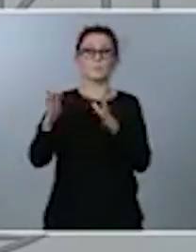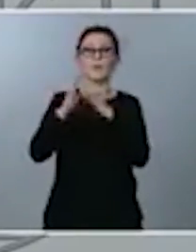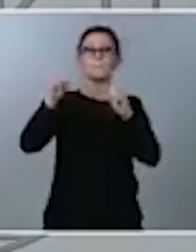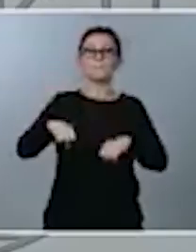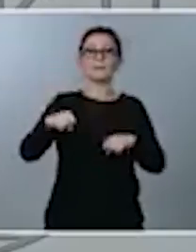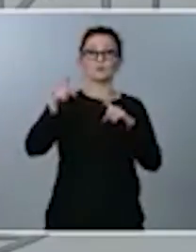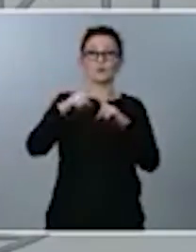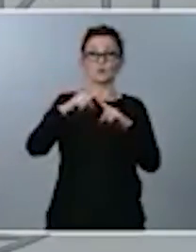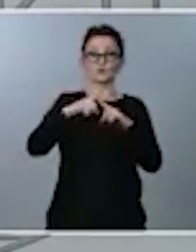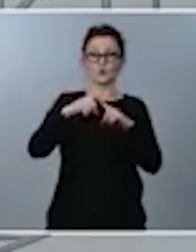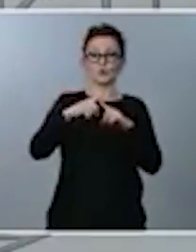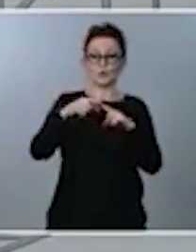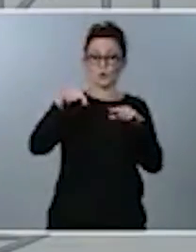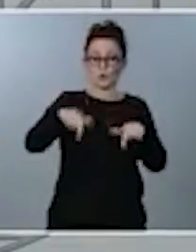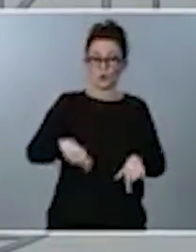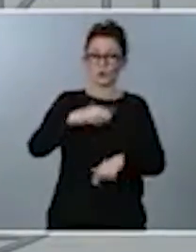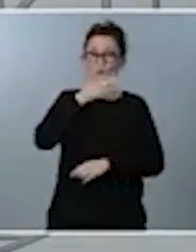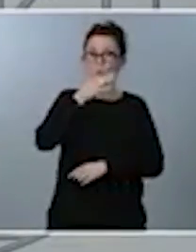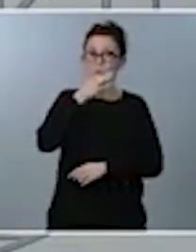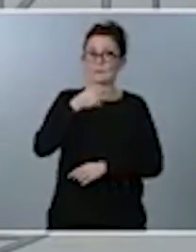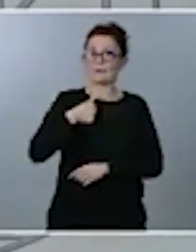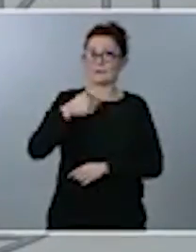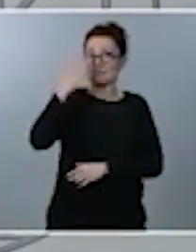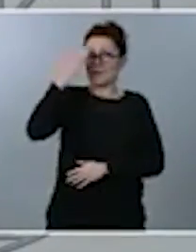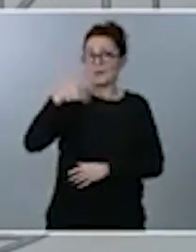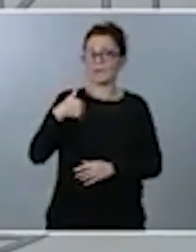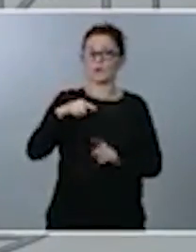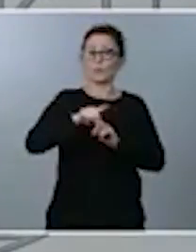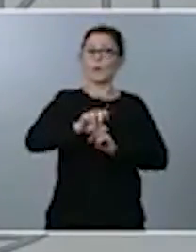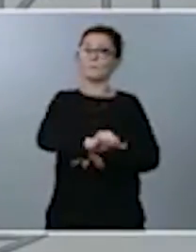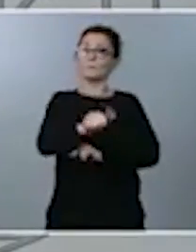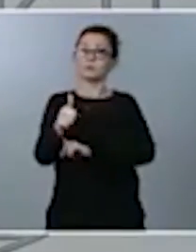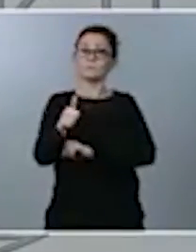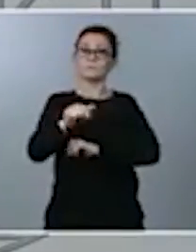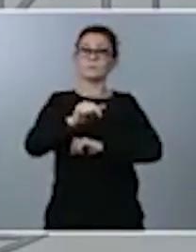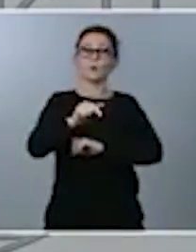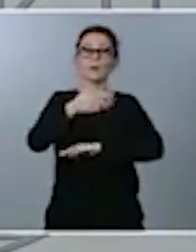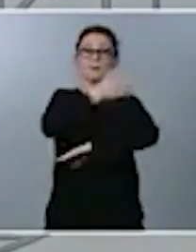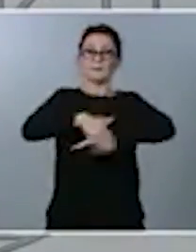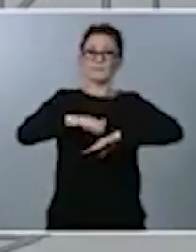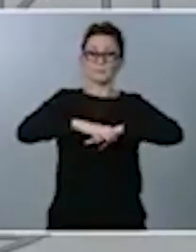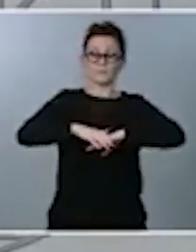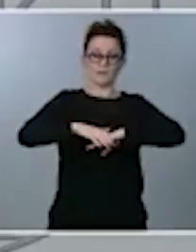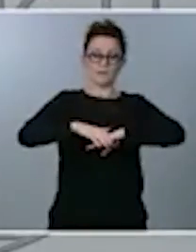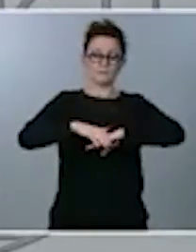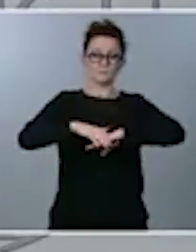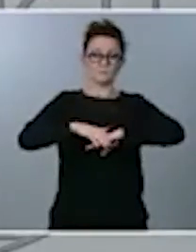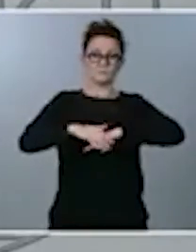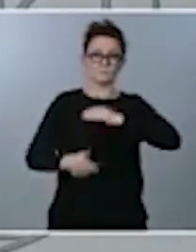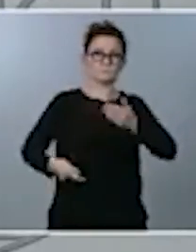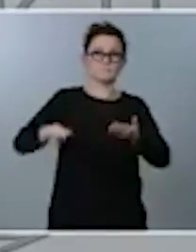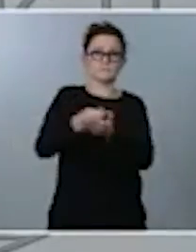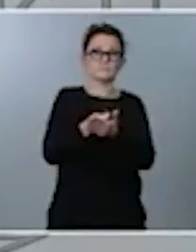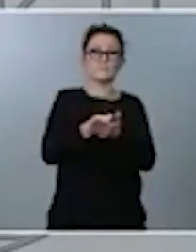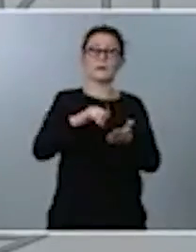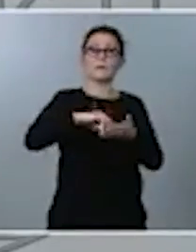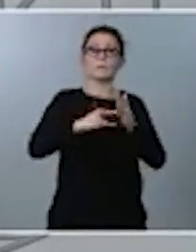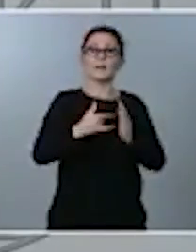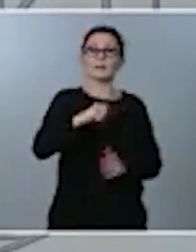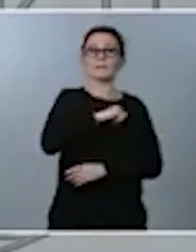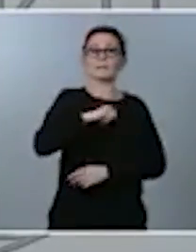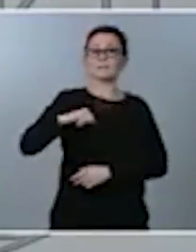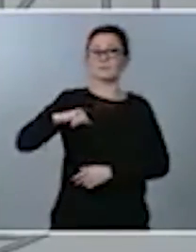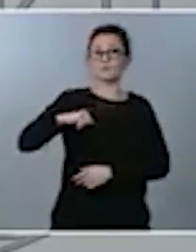esta tarde refrendado, el límite conjunto de reducción, es decir, aportación de plan individual de las